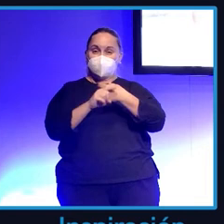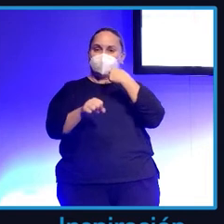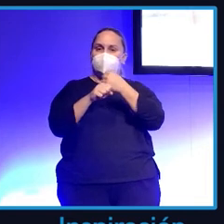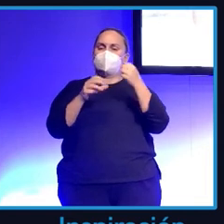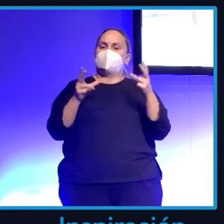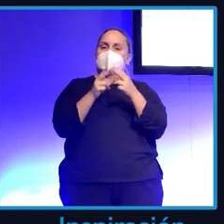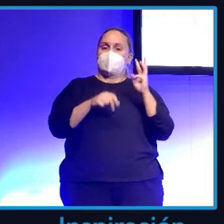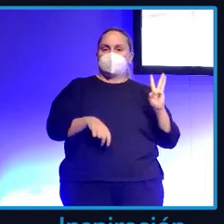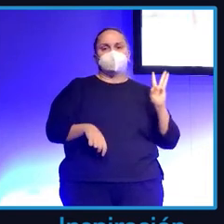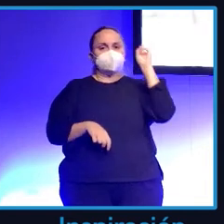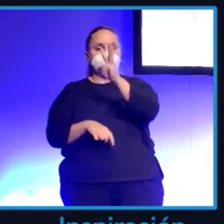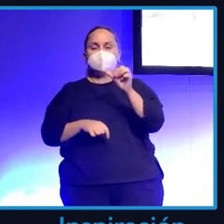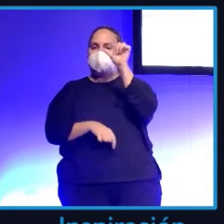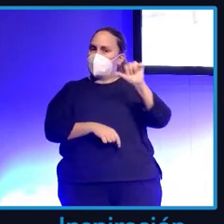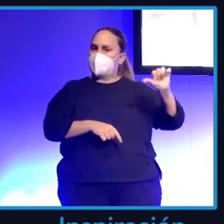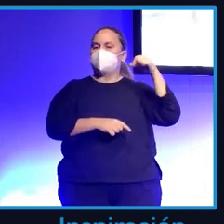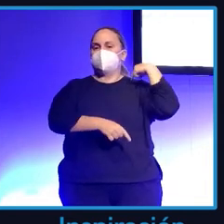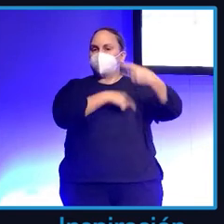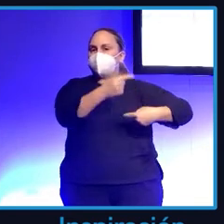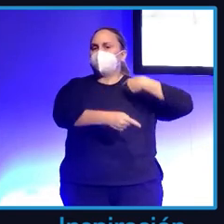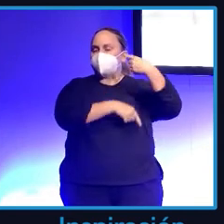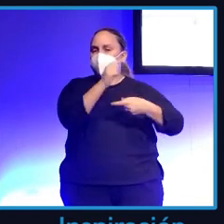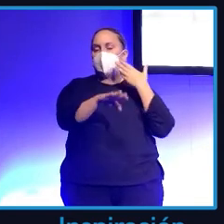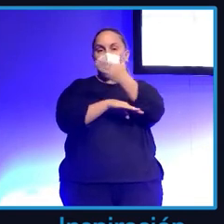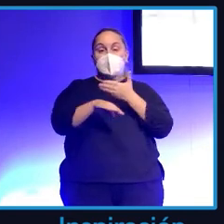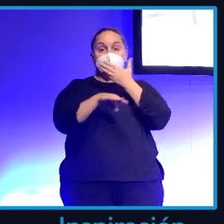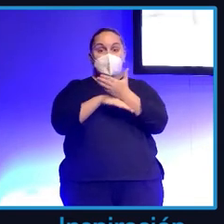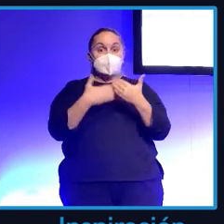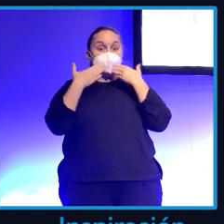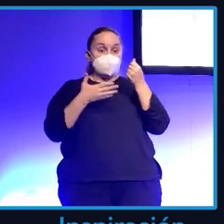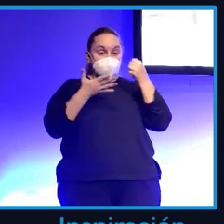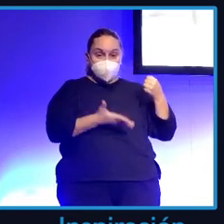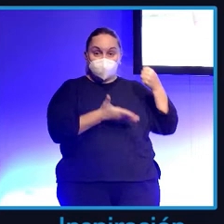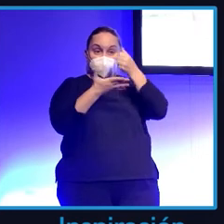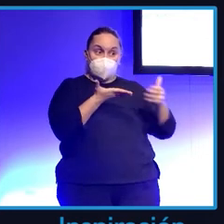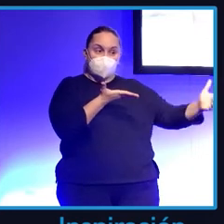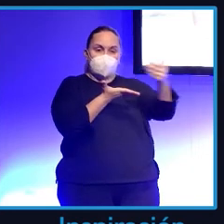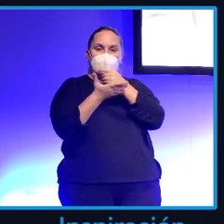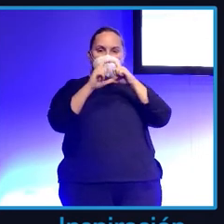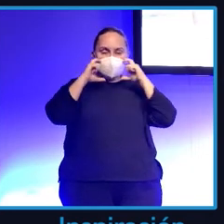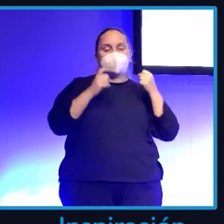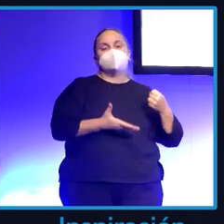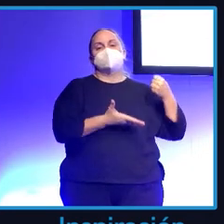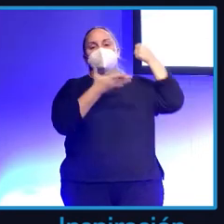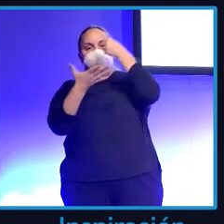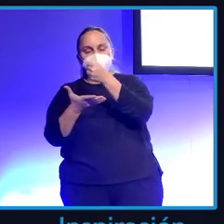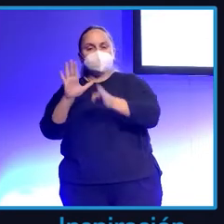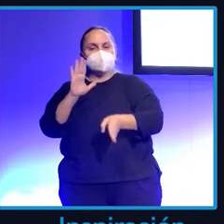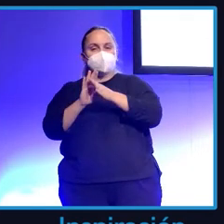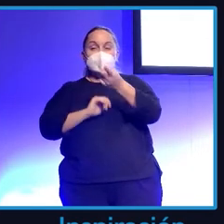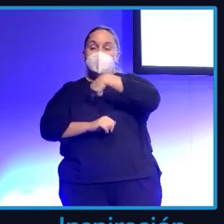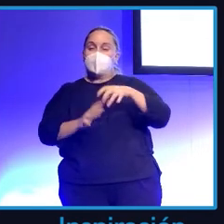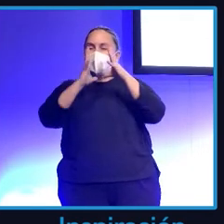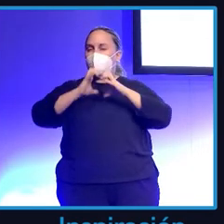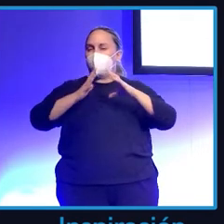que van todas las semanas. Siguen yendo todas las semanas. Y con ese dinero fue un poco el impulso para que hicieran ese proyecto que llevaban mucho tiempo queriendo hacer.